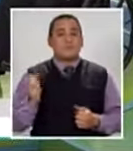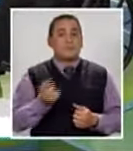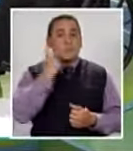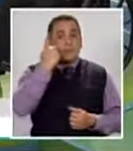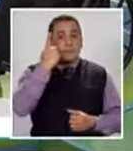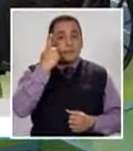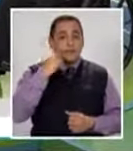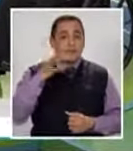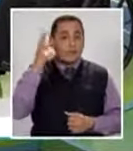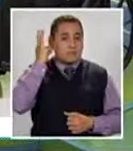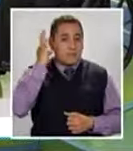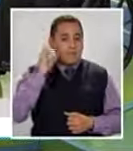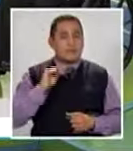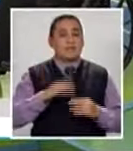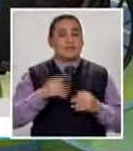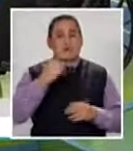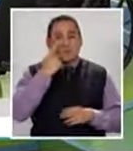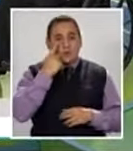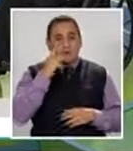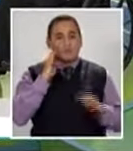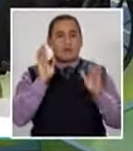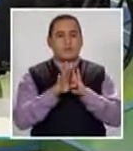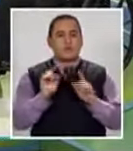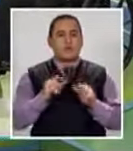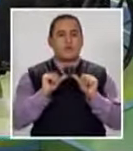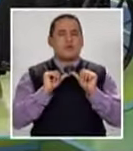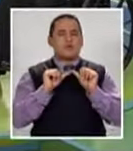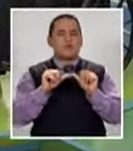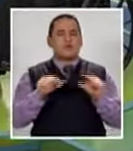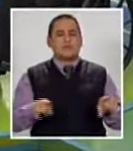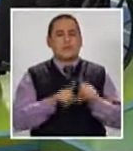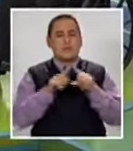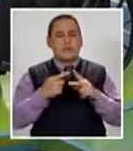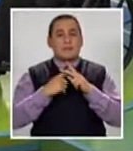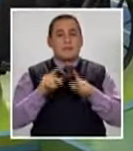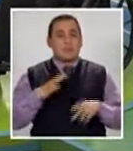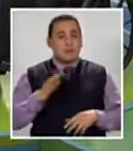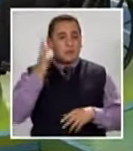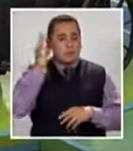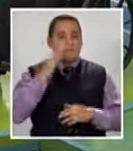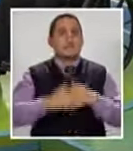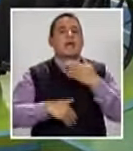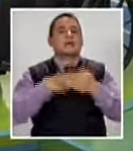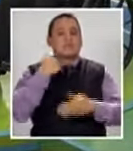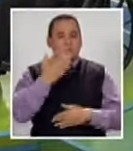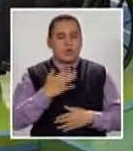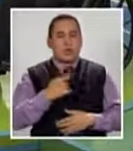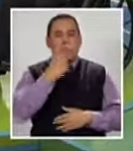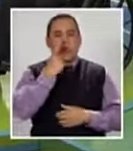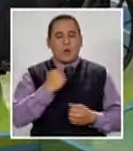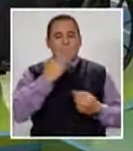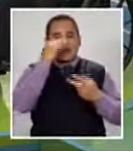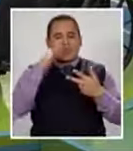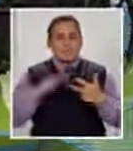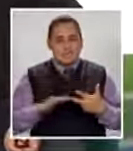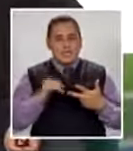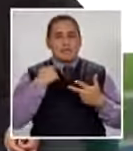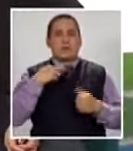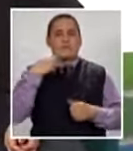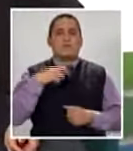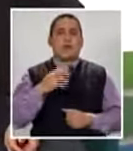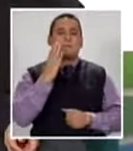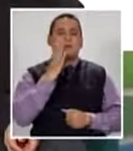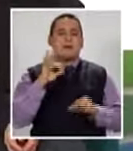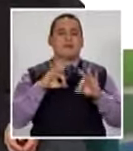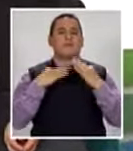Nosotras las mujeres Lo que queremos Que esta campaña Como es una campaña Ser algo permanente Hemos comenzado Con las mujeres Después con los hombres Con los niños Con los